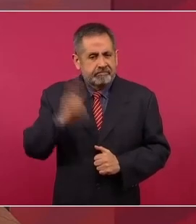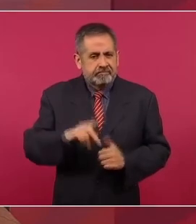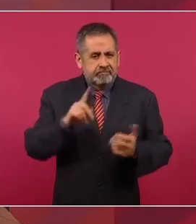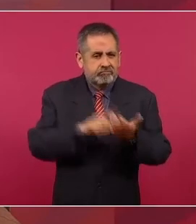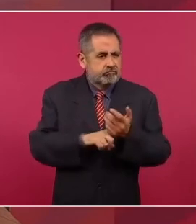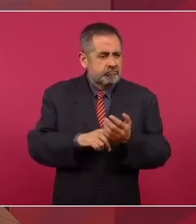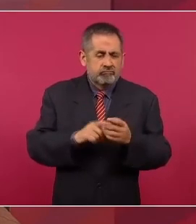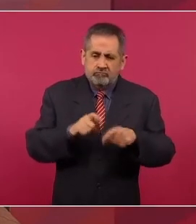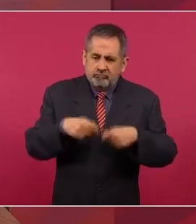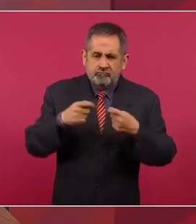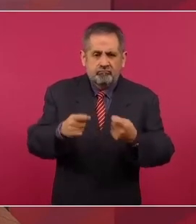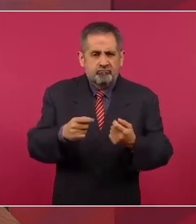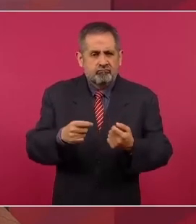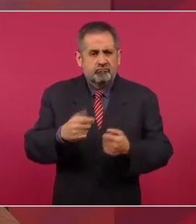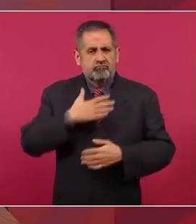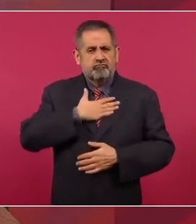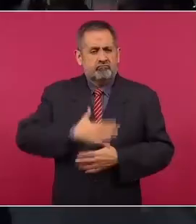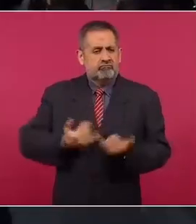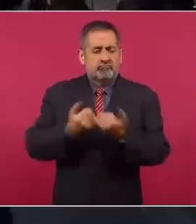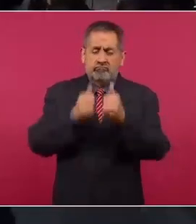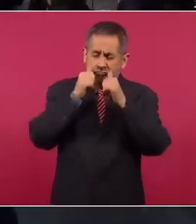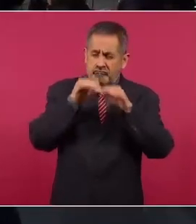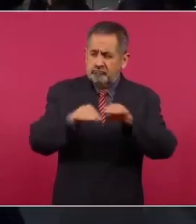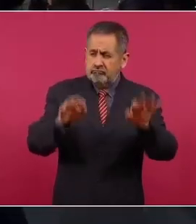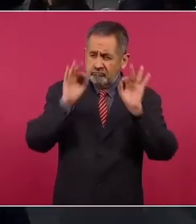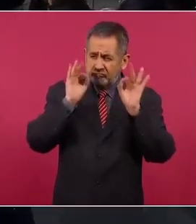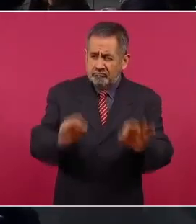impartición de justicia.